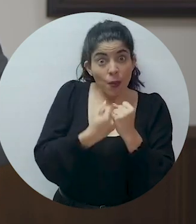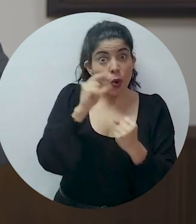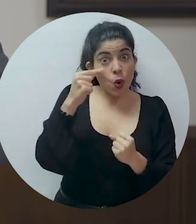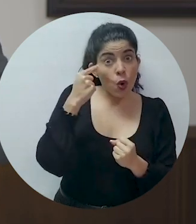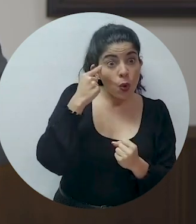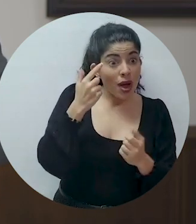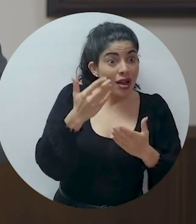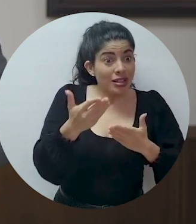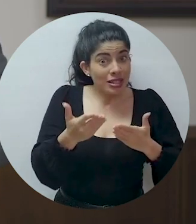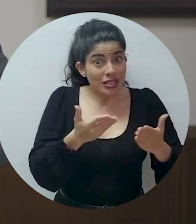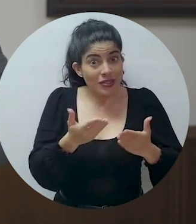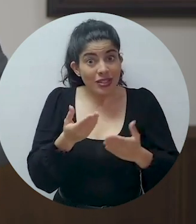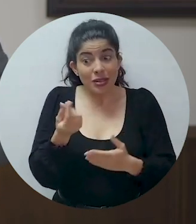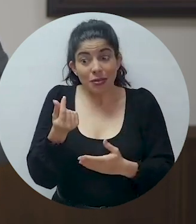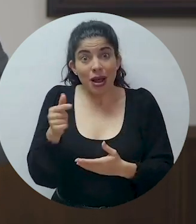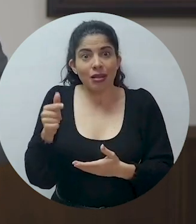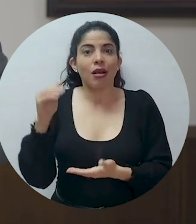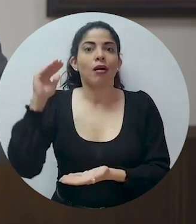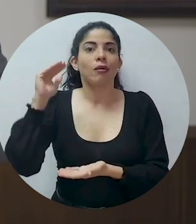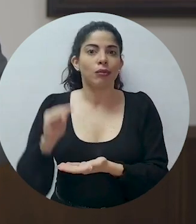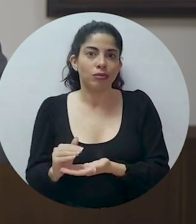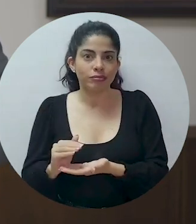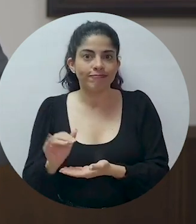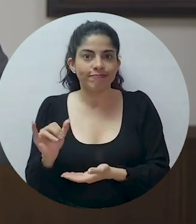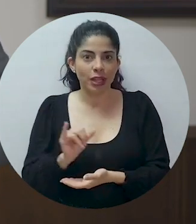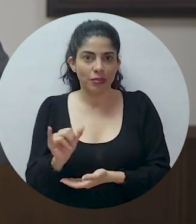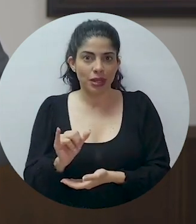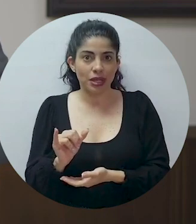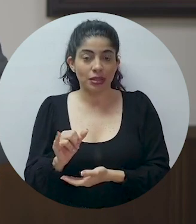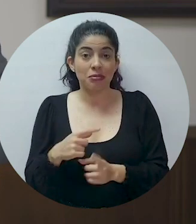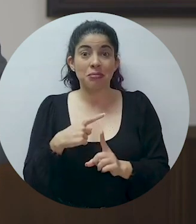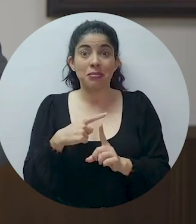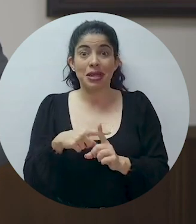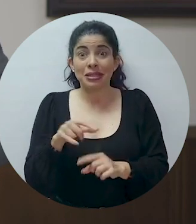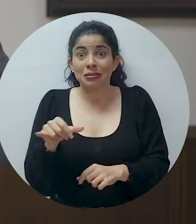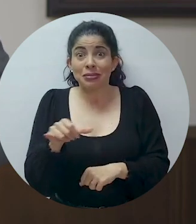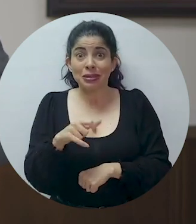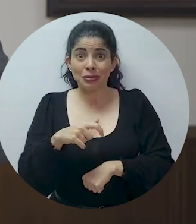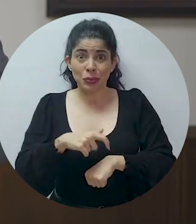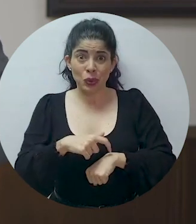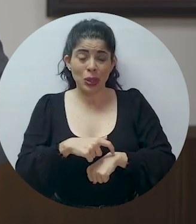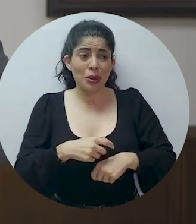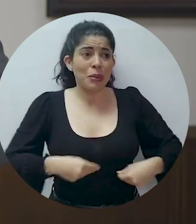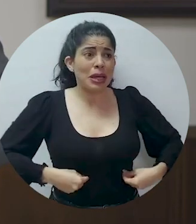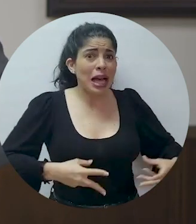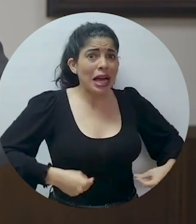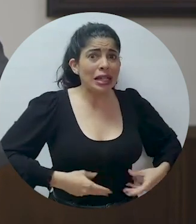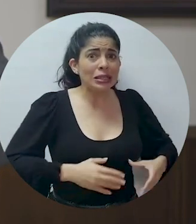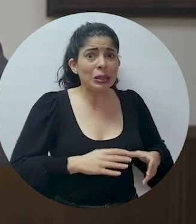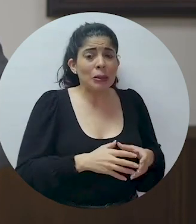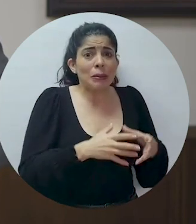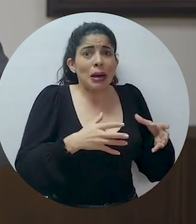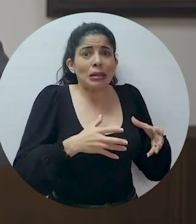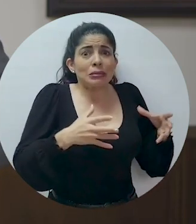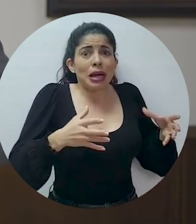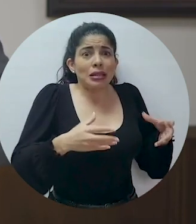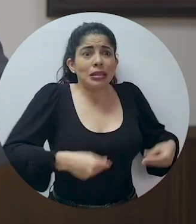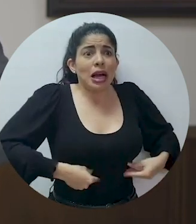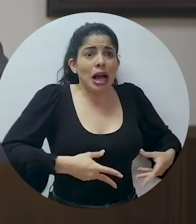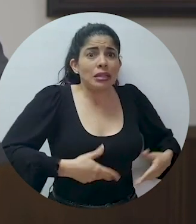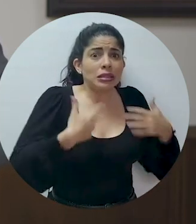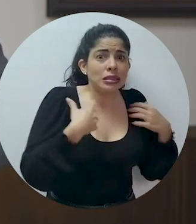Estado y sus servicios también se han caído. Al mismo tiempo, han incrementado gastos en salud,